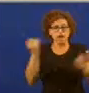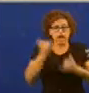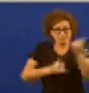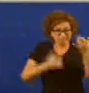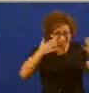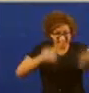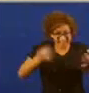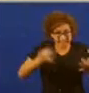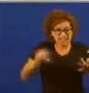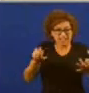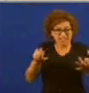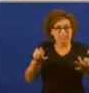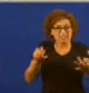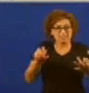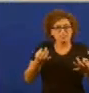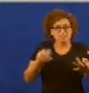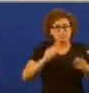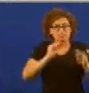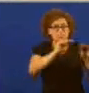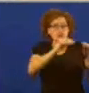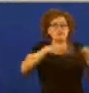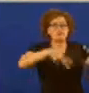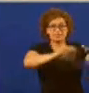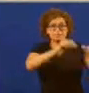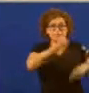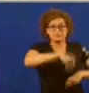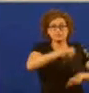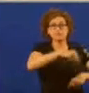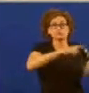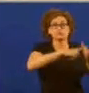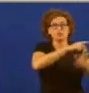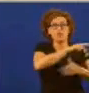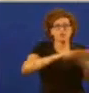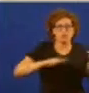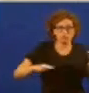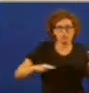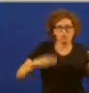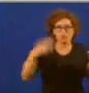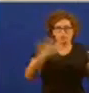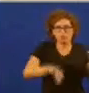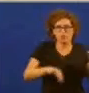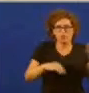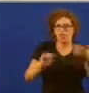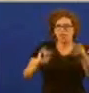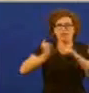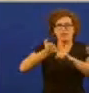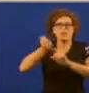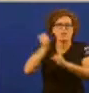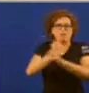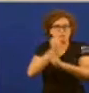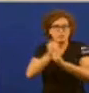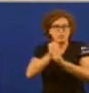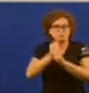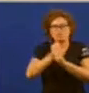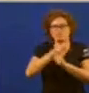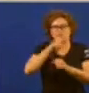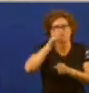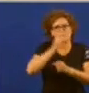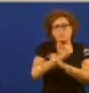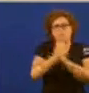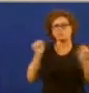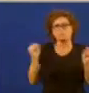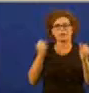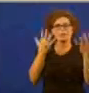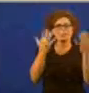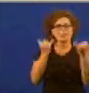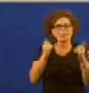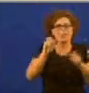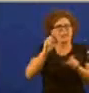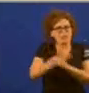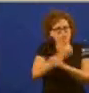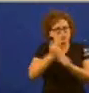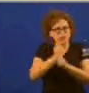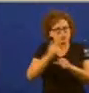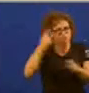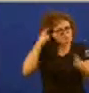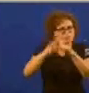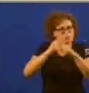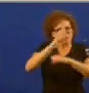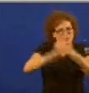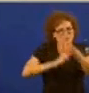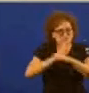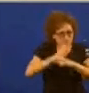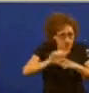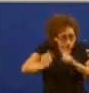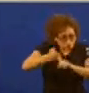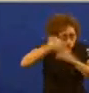de 2009 cando deixe a presidencia non posible vai os 100.000 empregos prometidos para esta legislatura